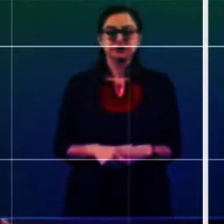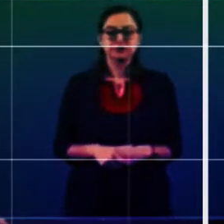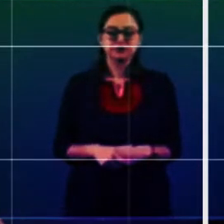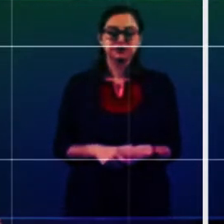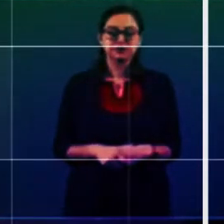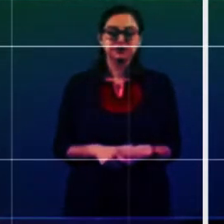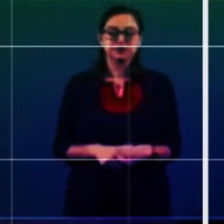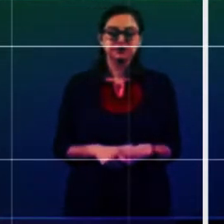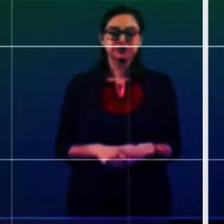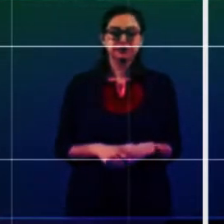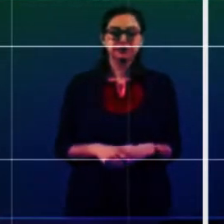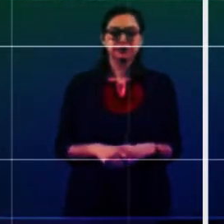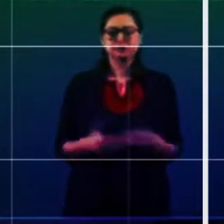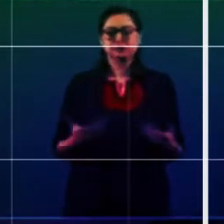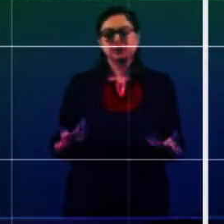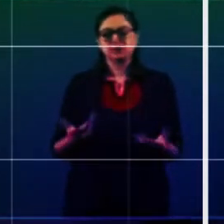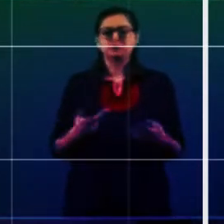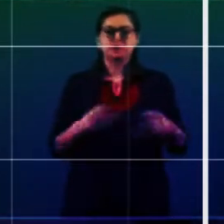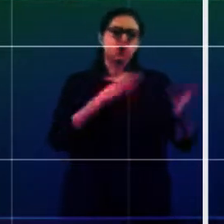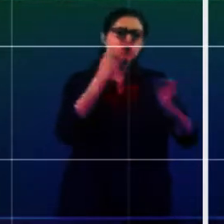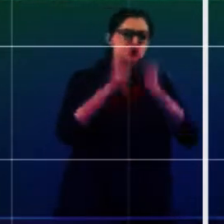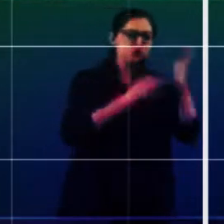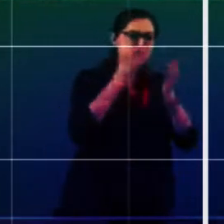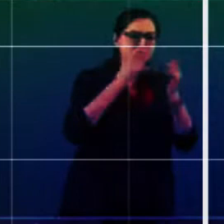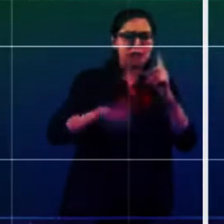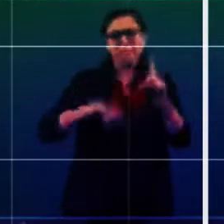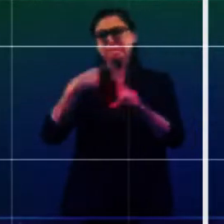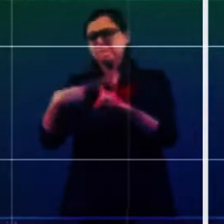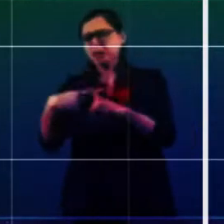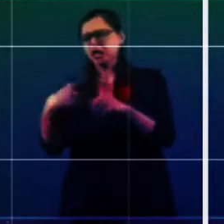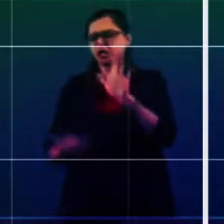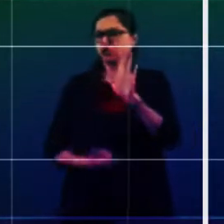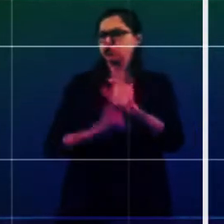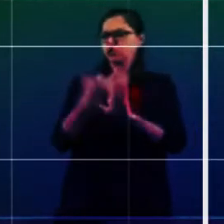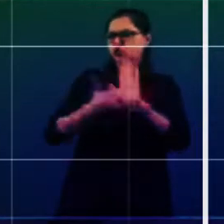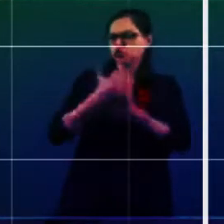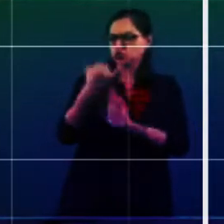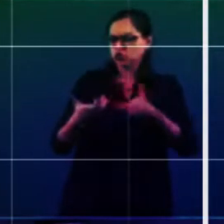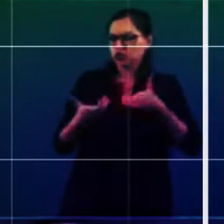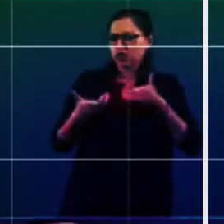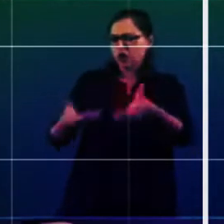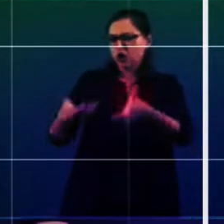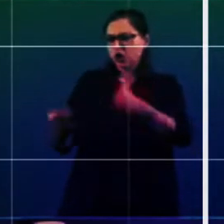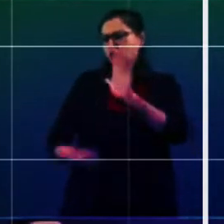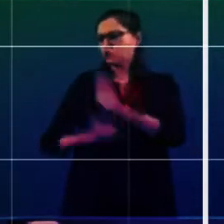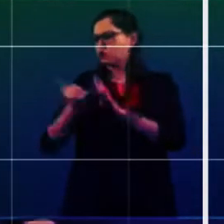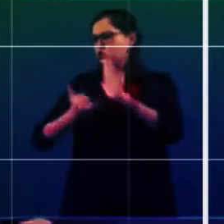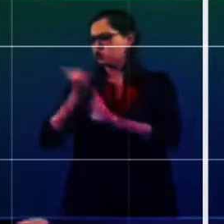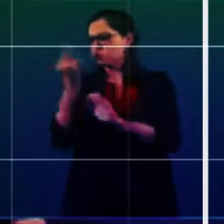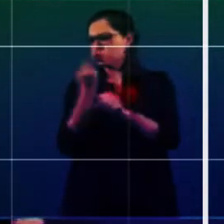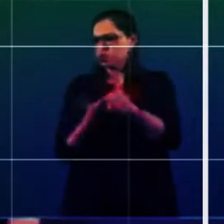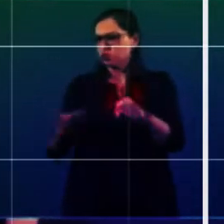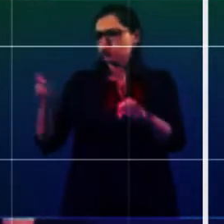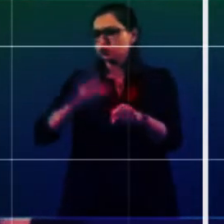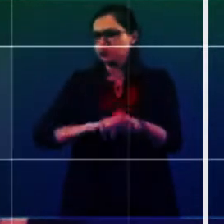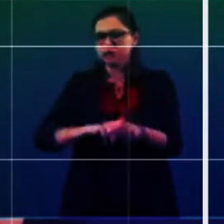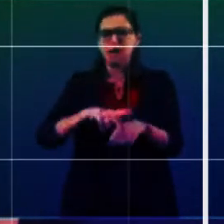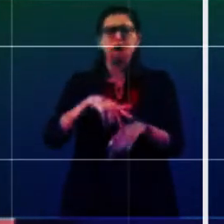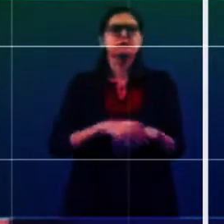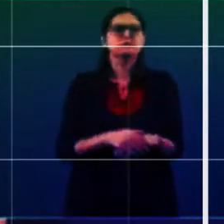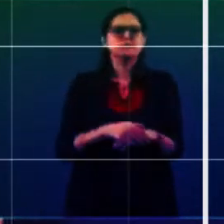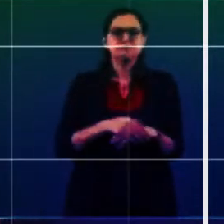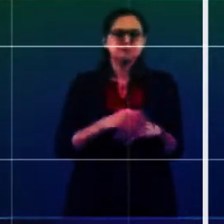carreteras, hospitales, administraban reclusorios,